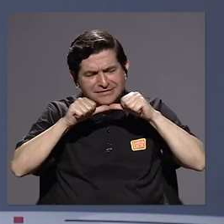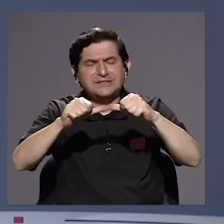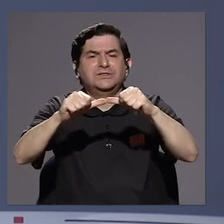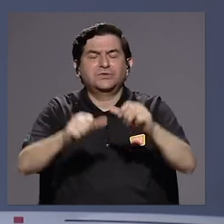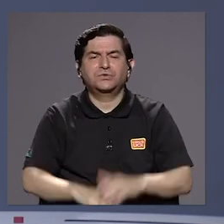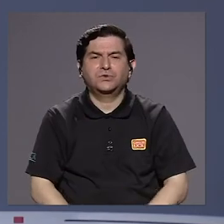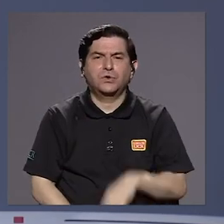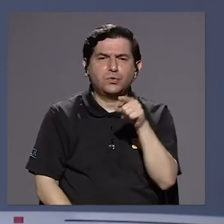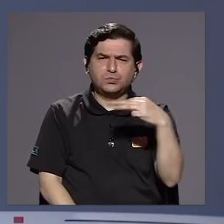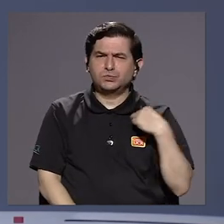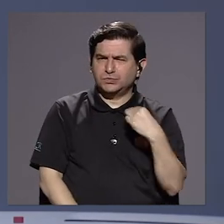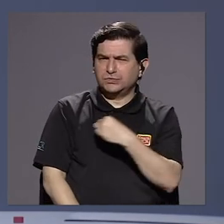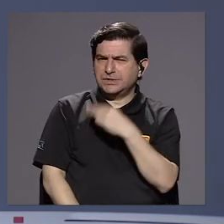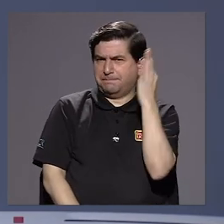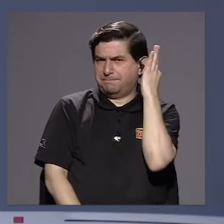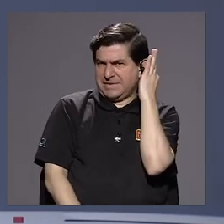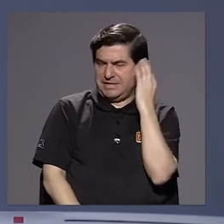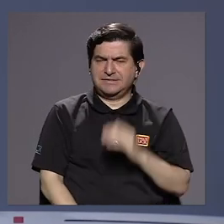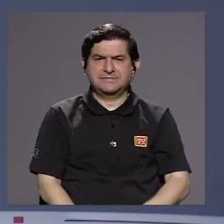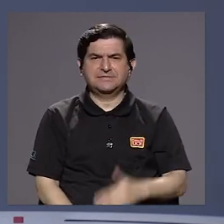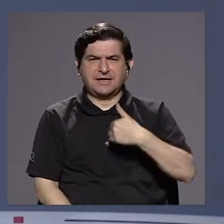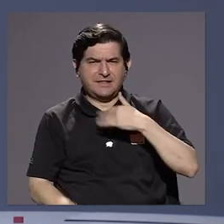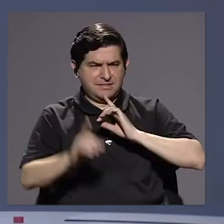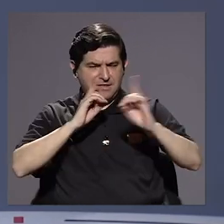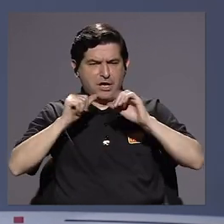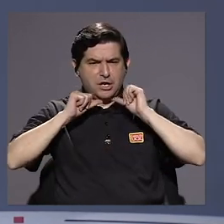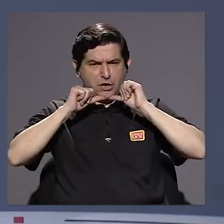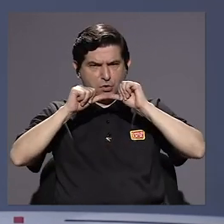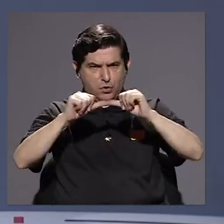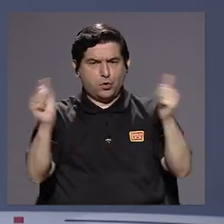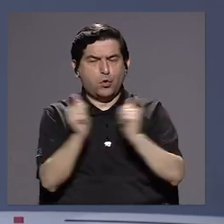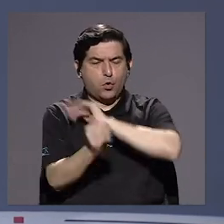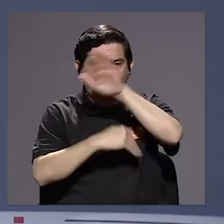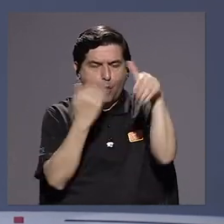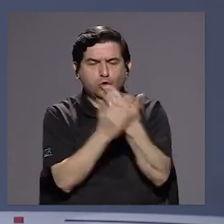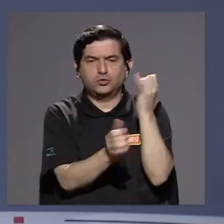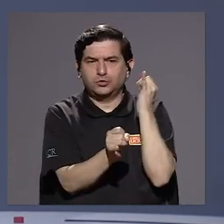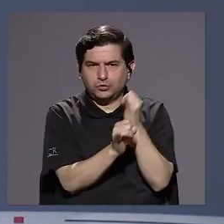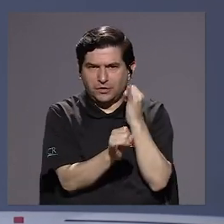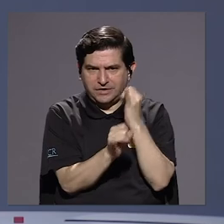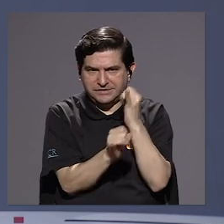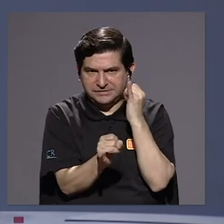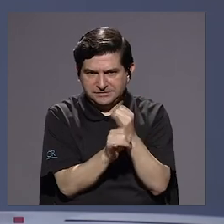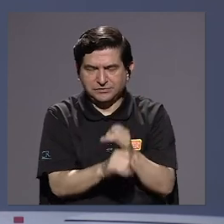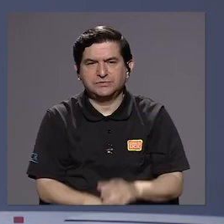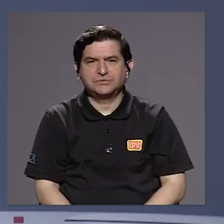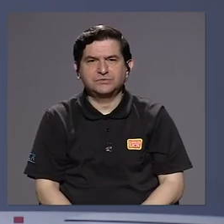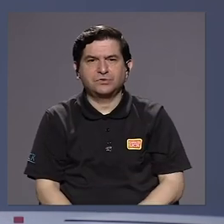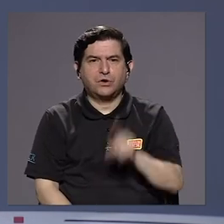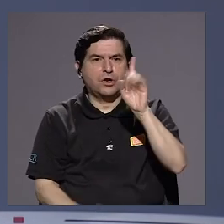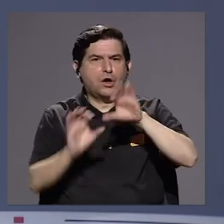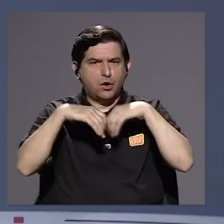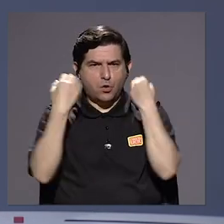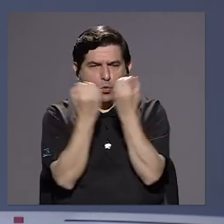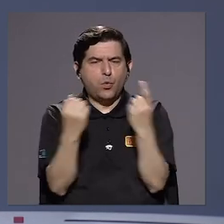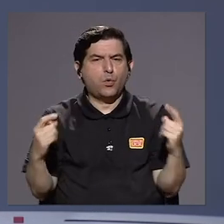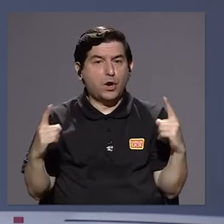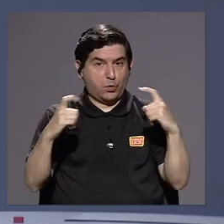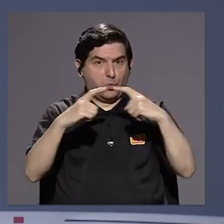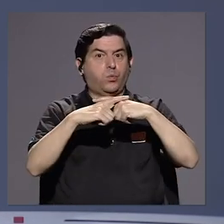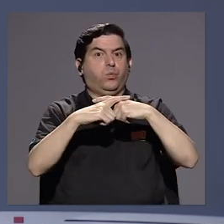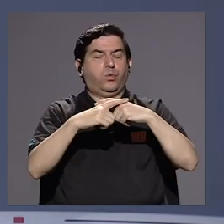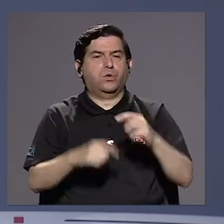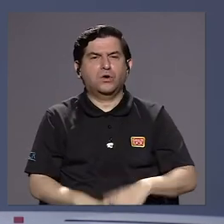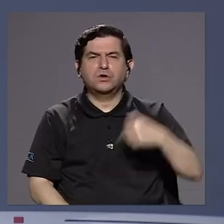como ministra, veo que tiene un diálogo constante con toda la institucionalidad, es una organización muy compleja, porque